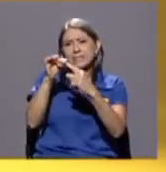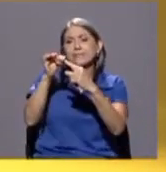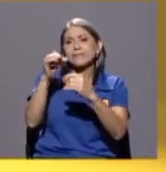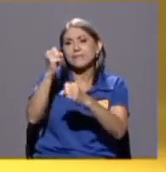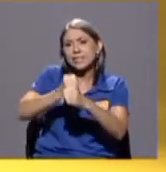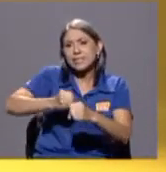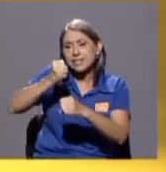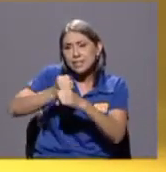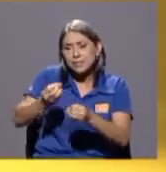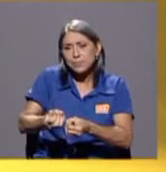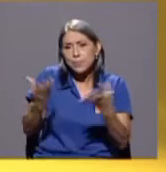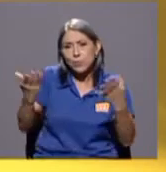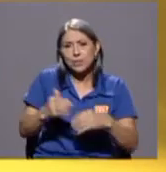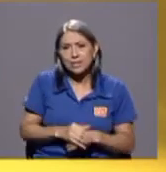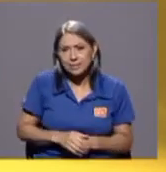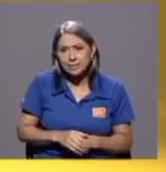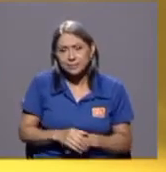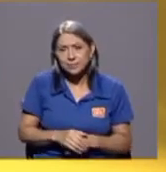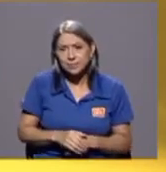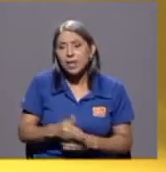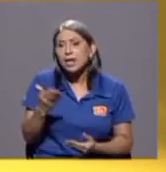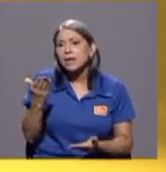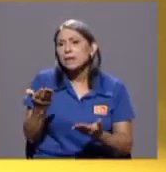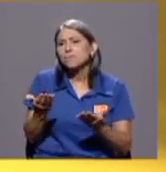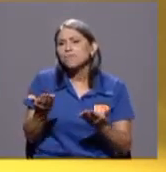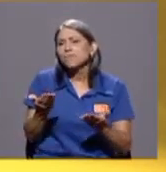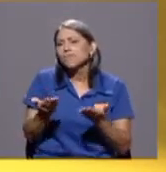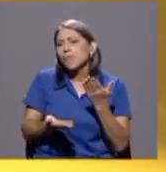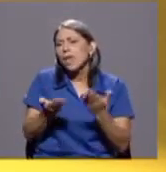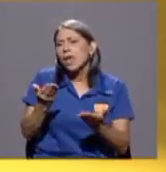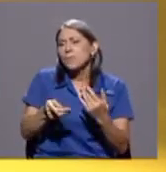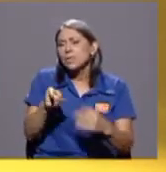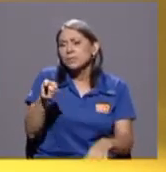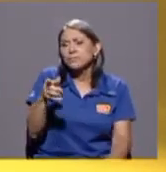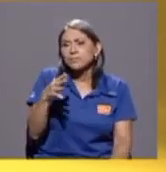tareas públicas y tal vez Fernando don Fernando